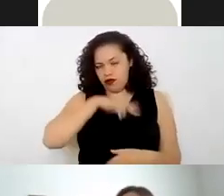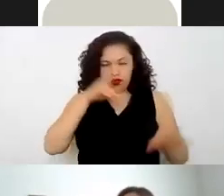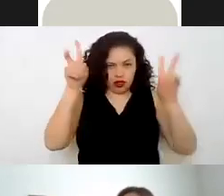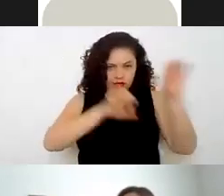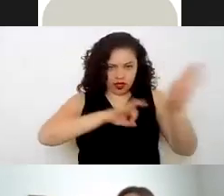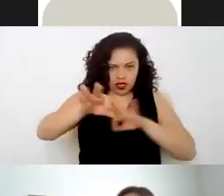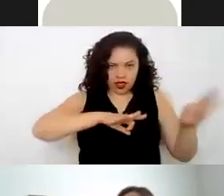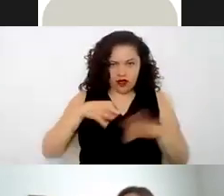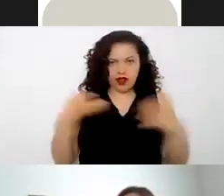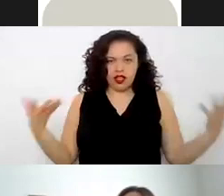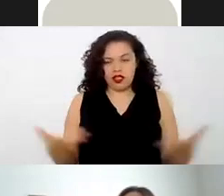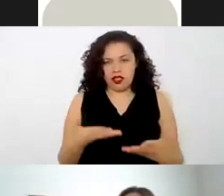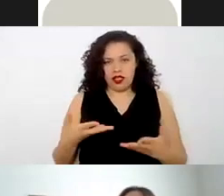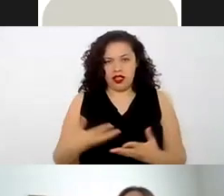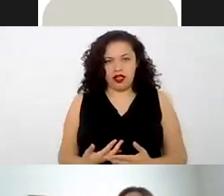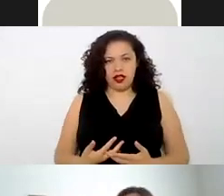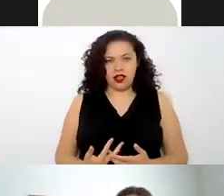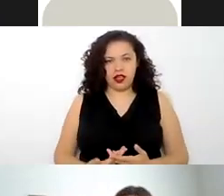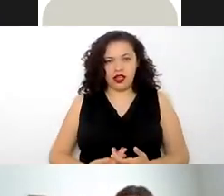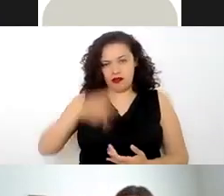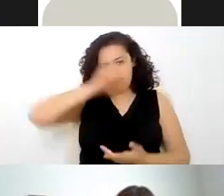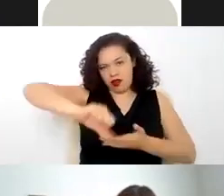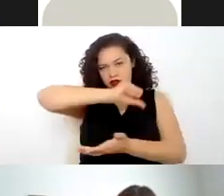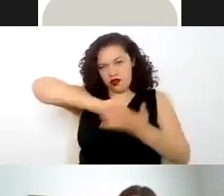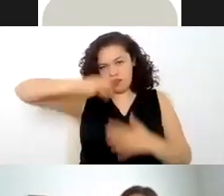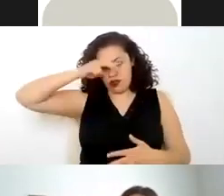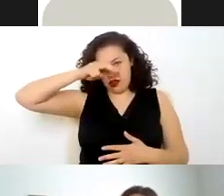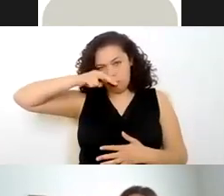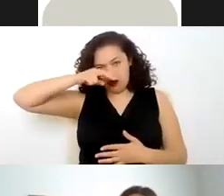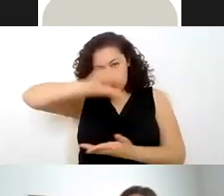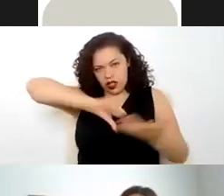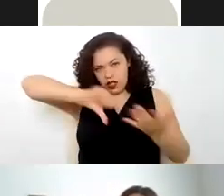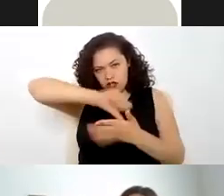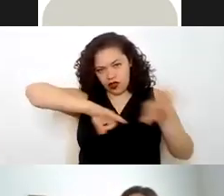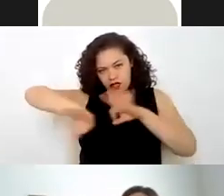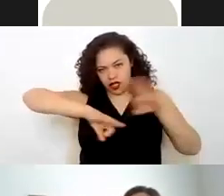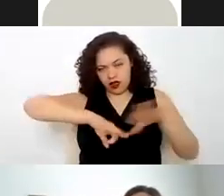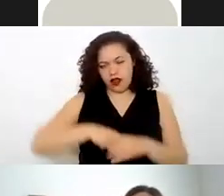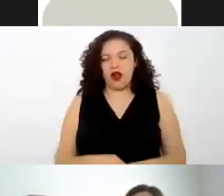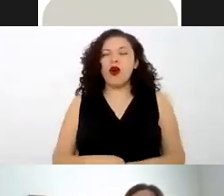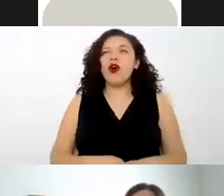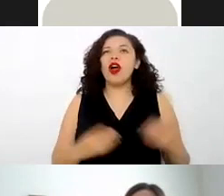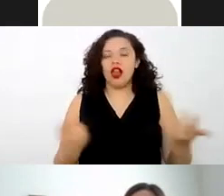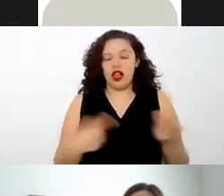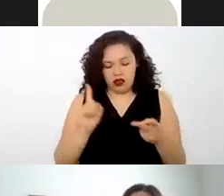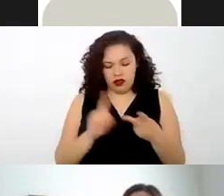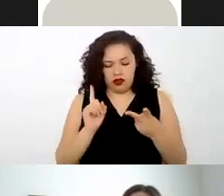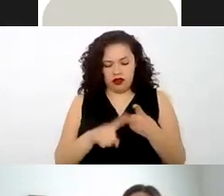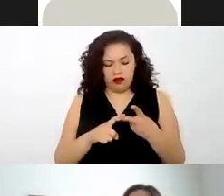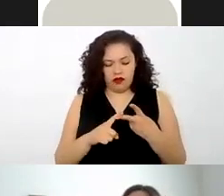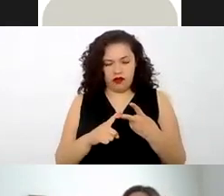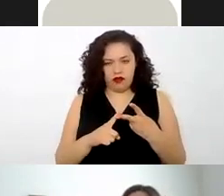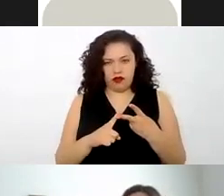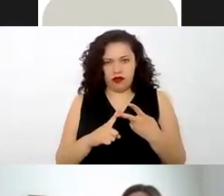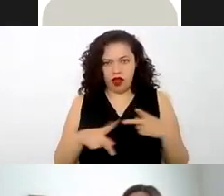toda esta aplicabilidad dentro de los centros de trabajo el segundo punto sería pagar